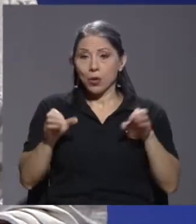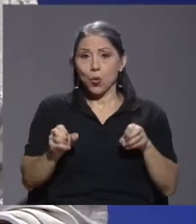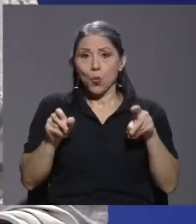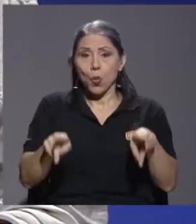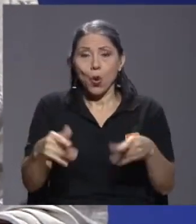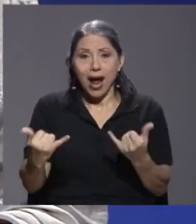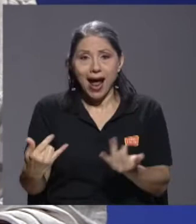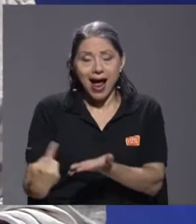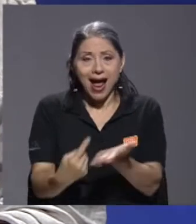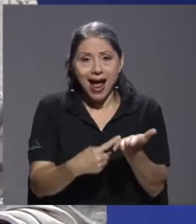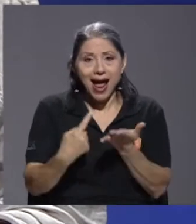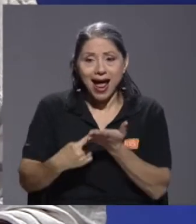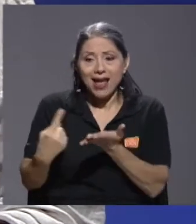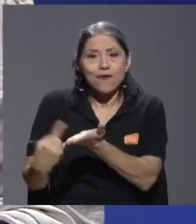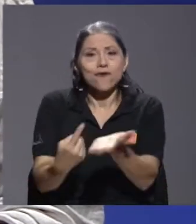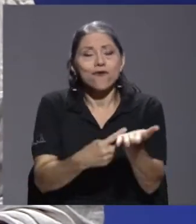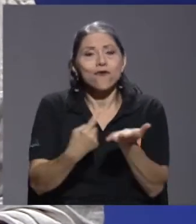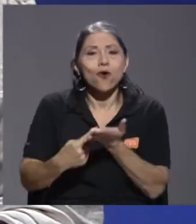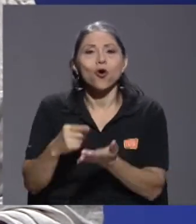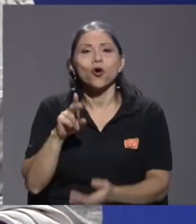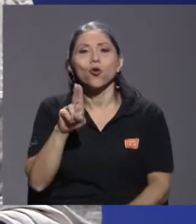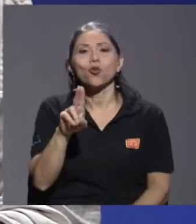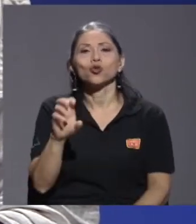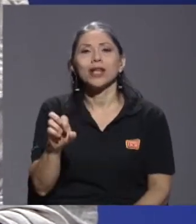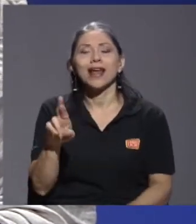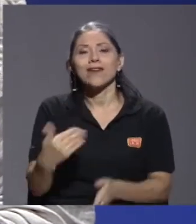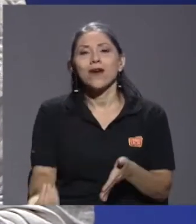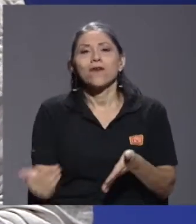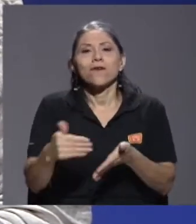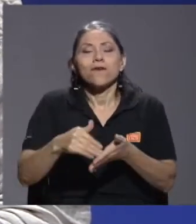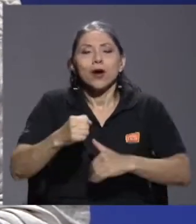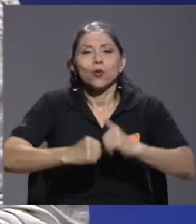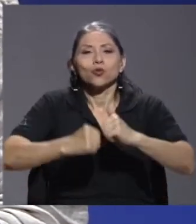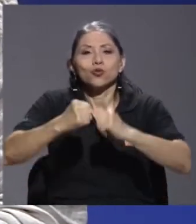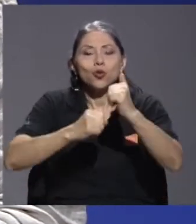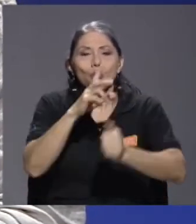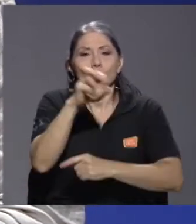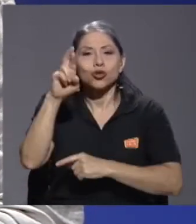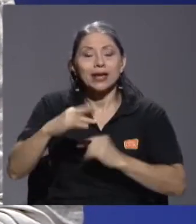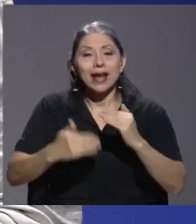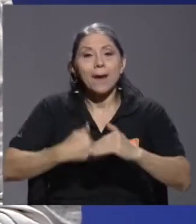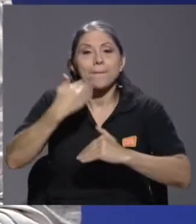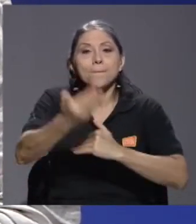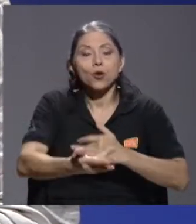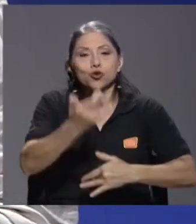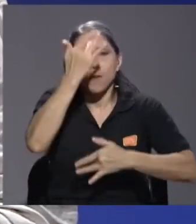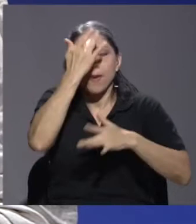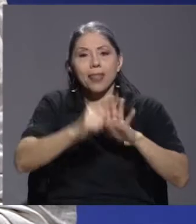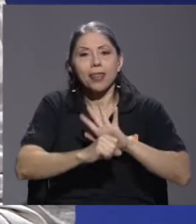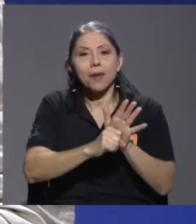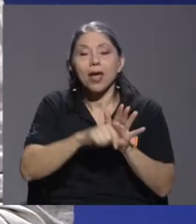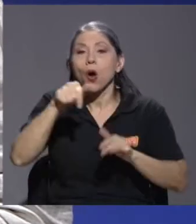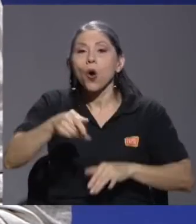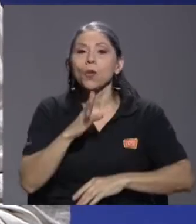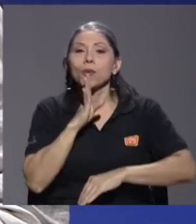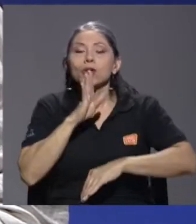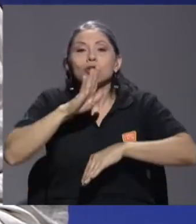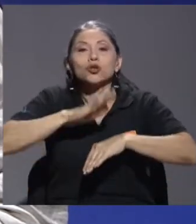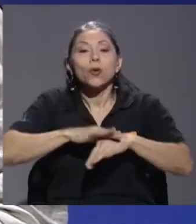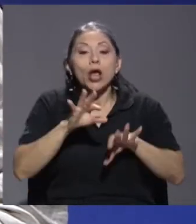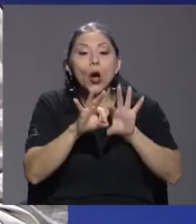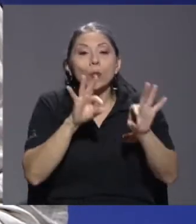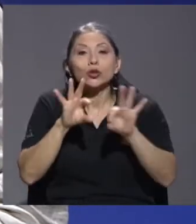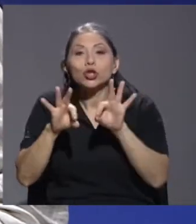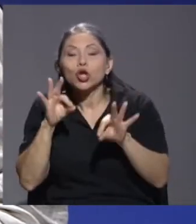debate. Estamos en el foro UCR Reconstrucción de la Costa Rica pospandemia y hoy vamos a conversar sobre alternativas tributarias